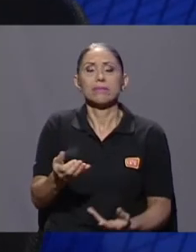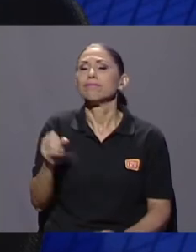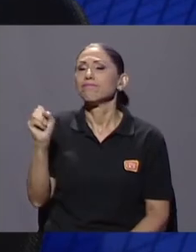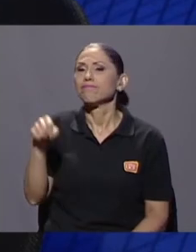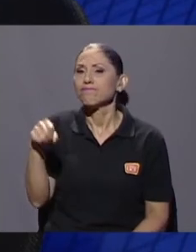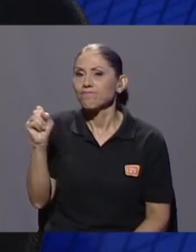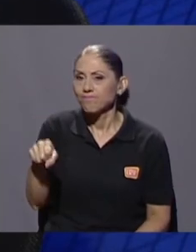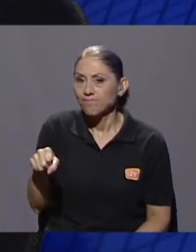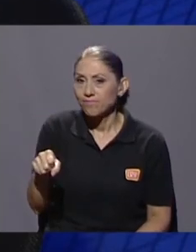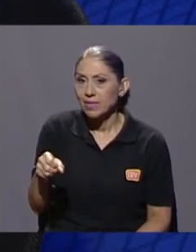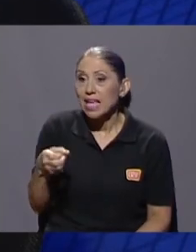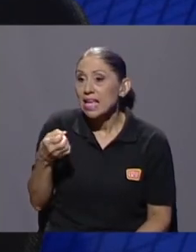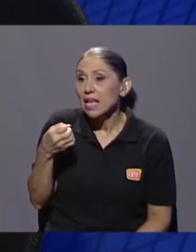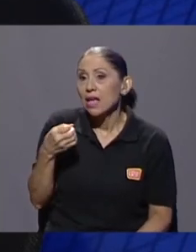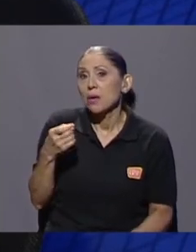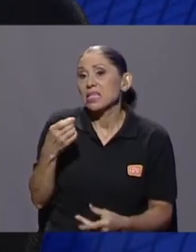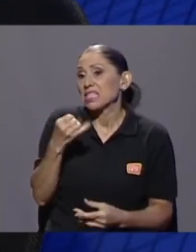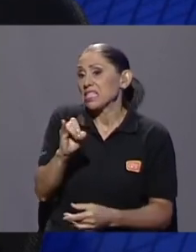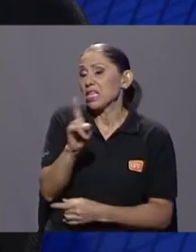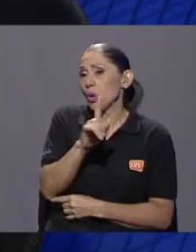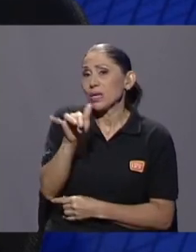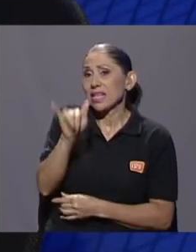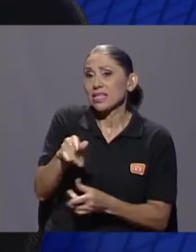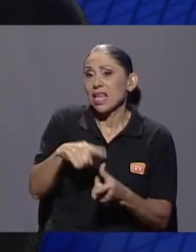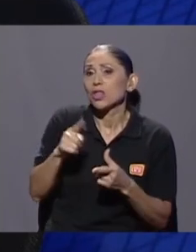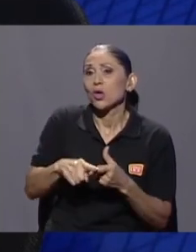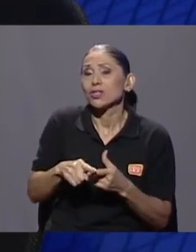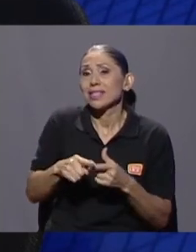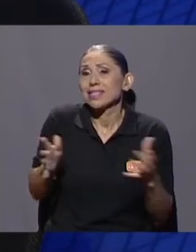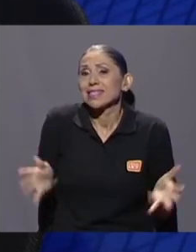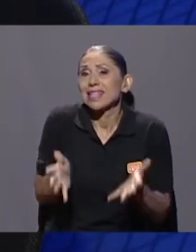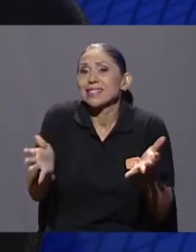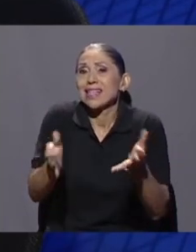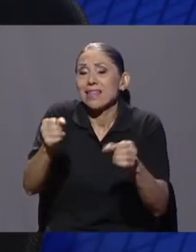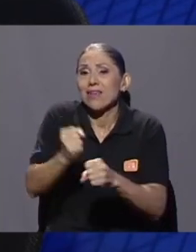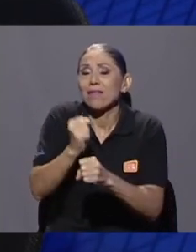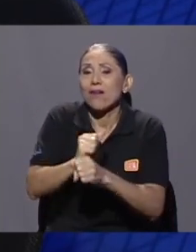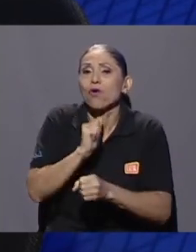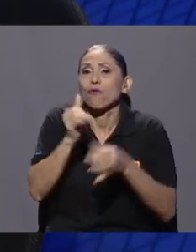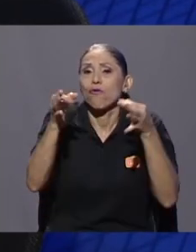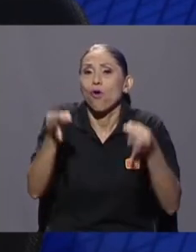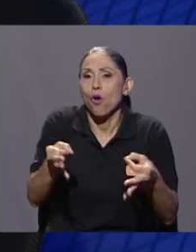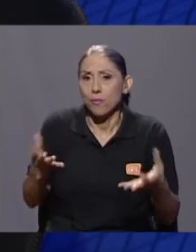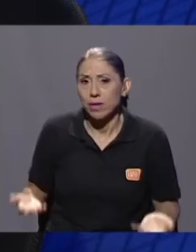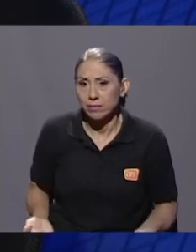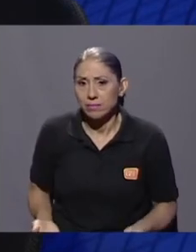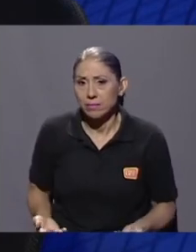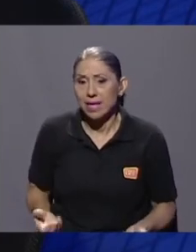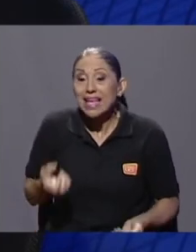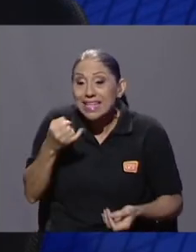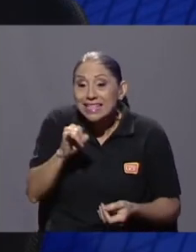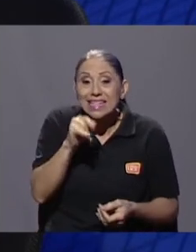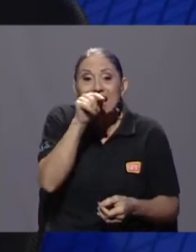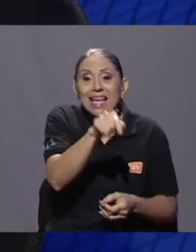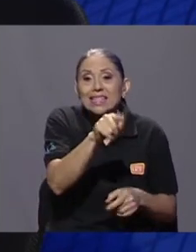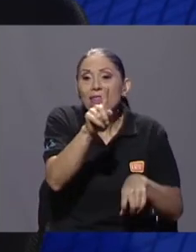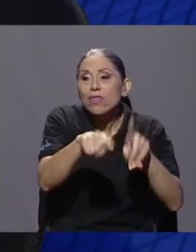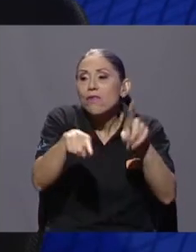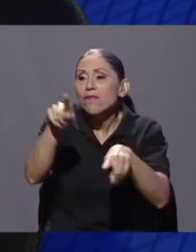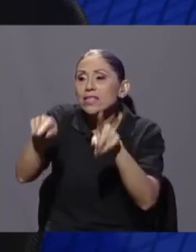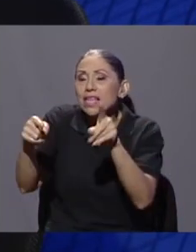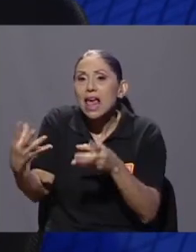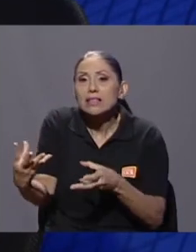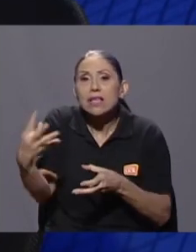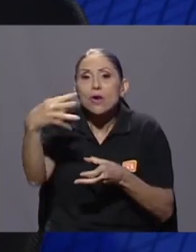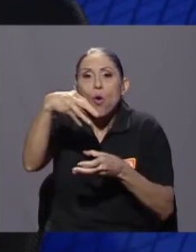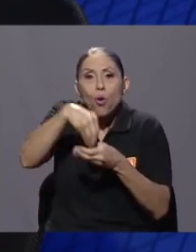si no se incentiva la informalidad, o sea, precisamente si se incorpora esa diversidad dentro de todas las reglas